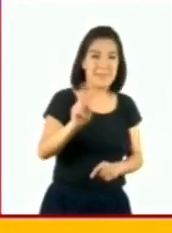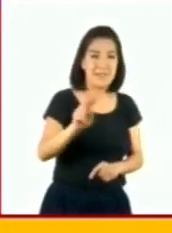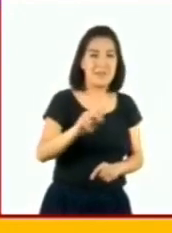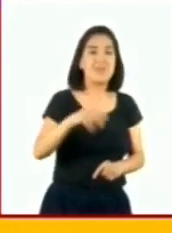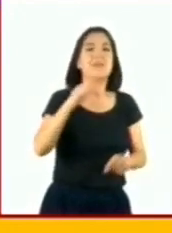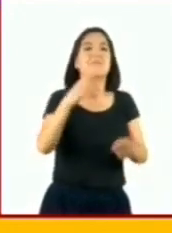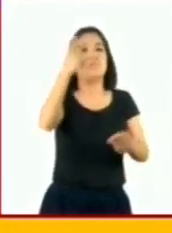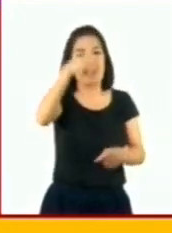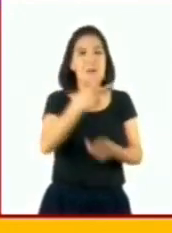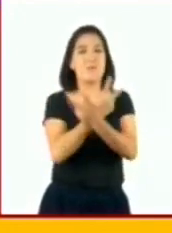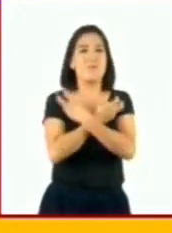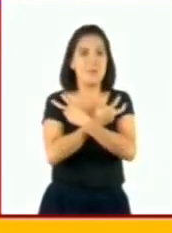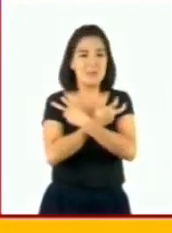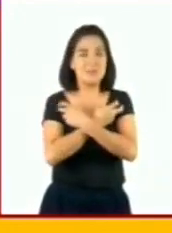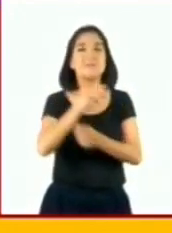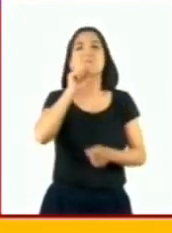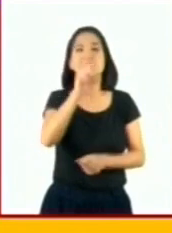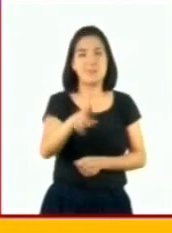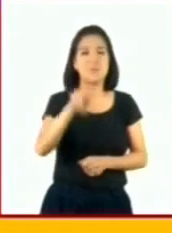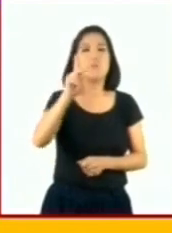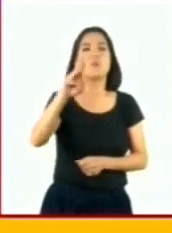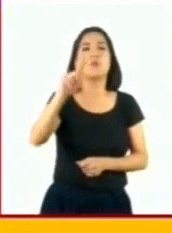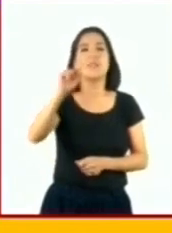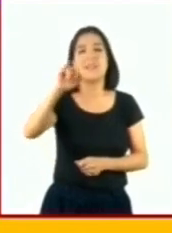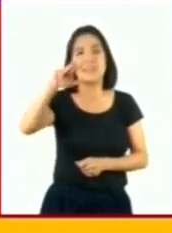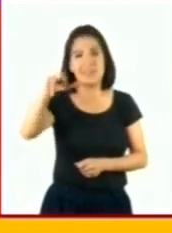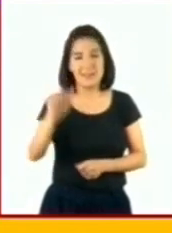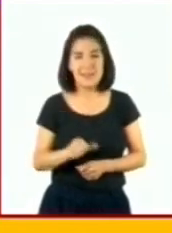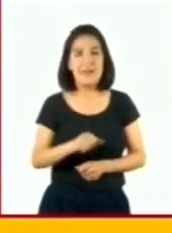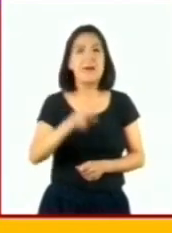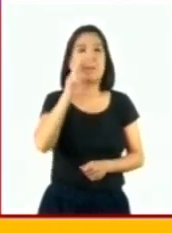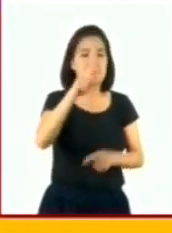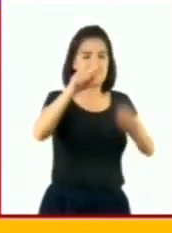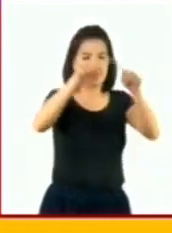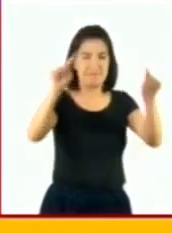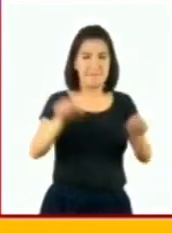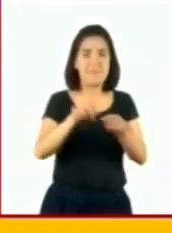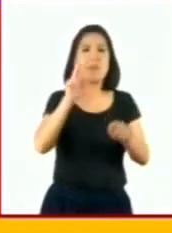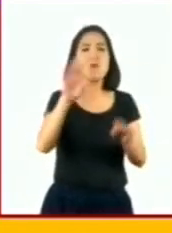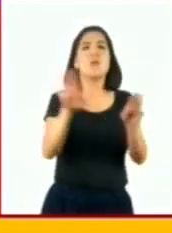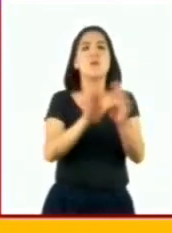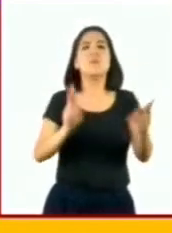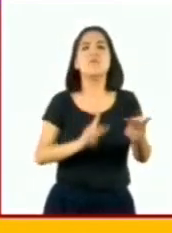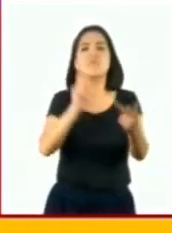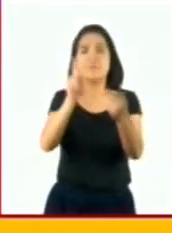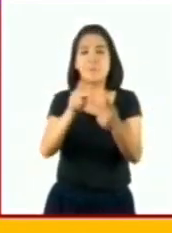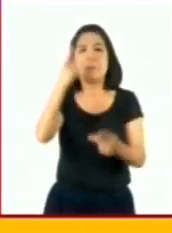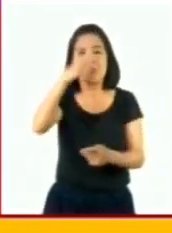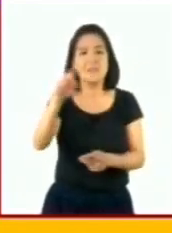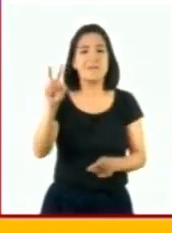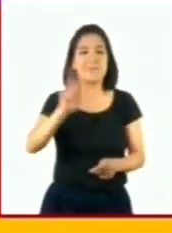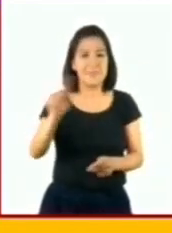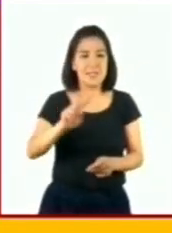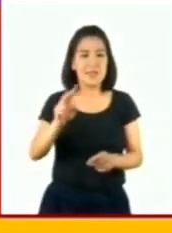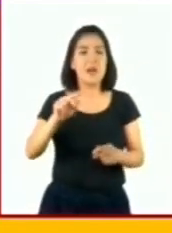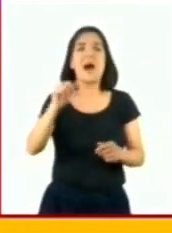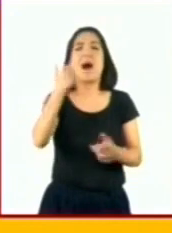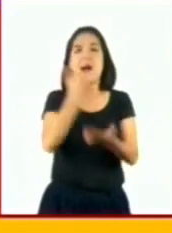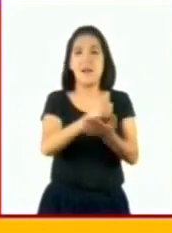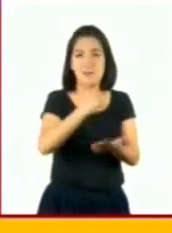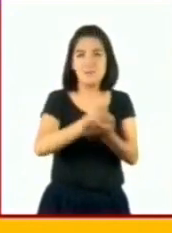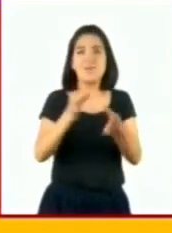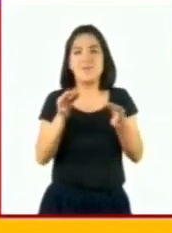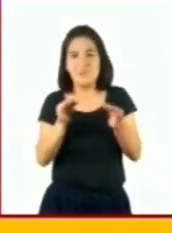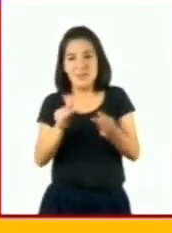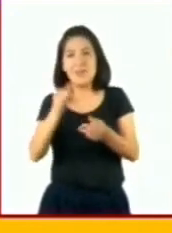ácido fólico y las proteínas. De acuerdo con la tabla, podemos comparar los nutrientes entre el arroz refinado y el